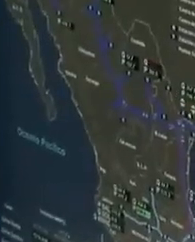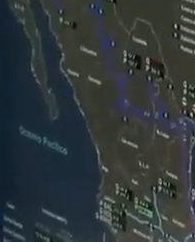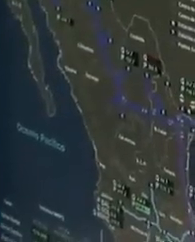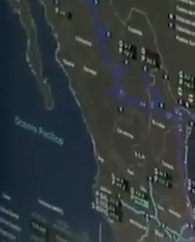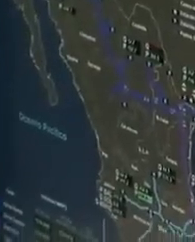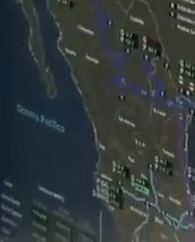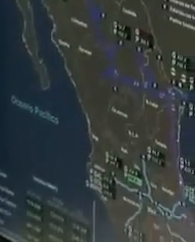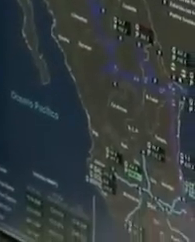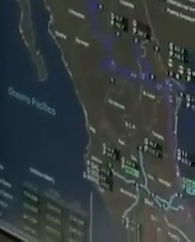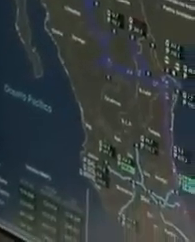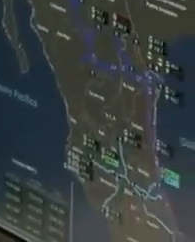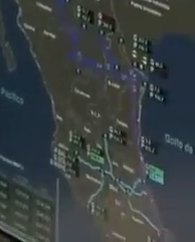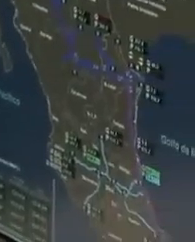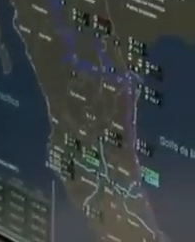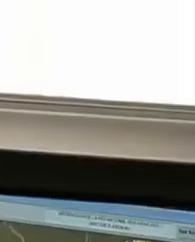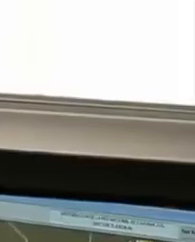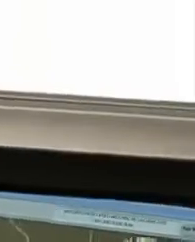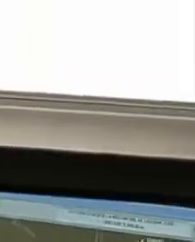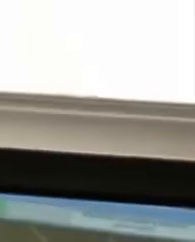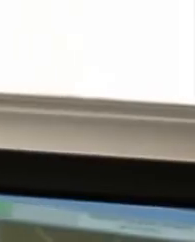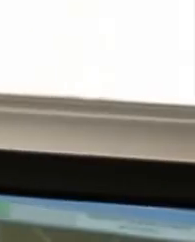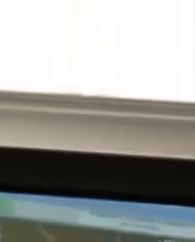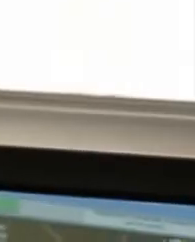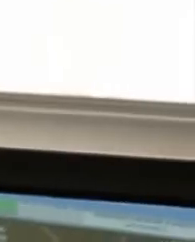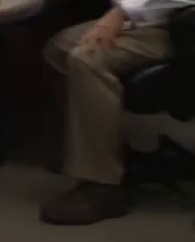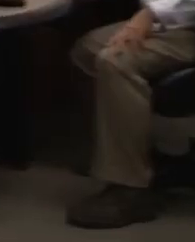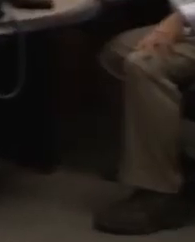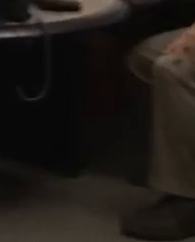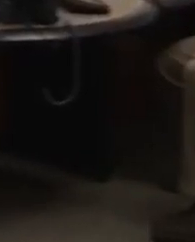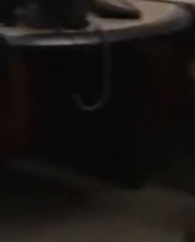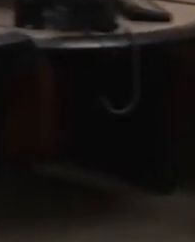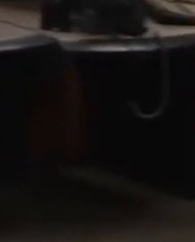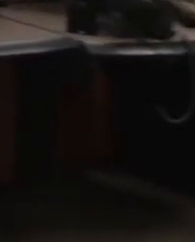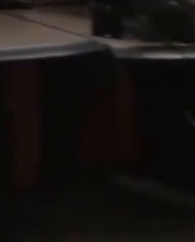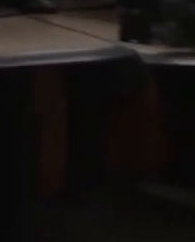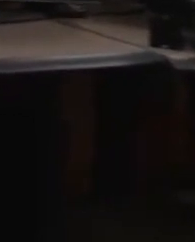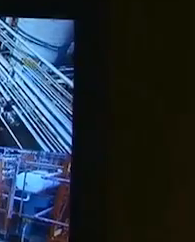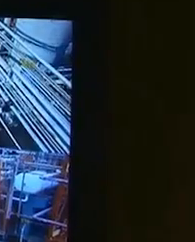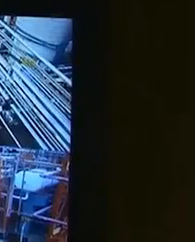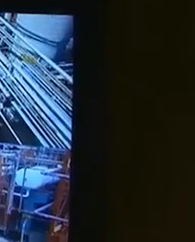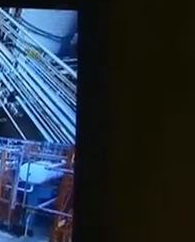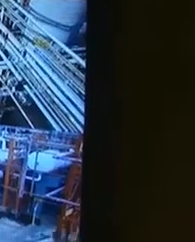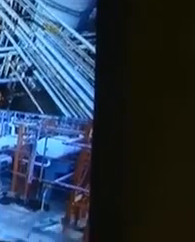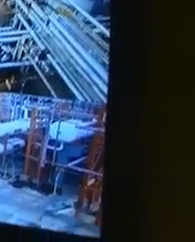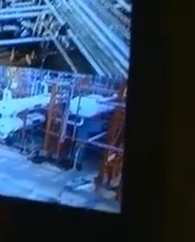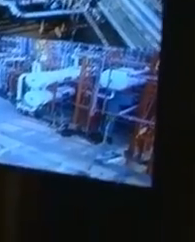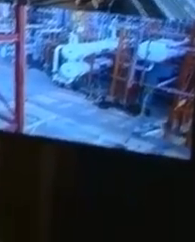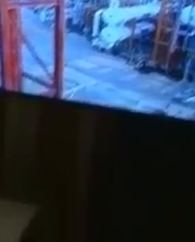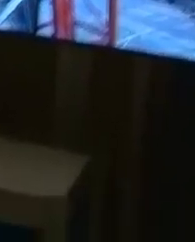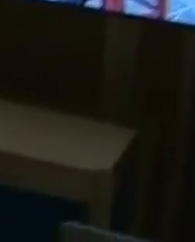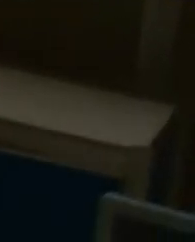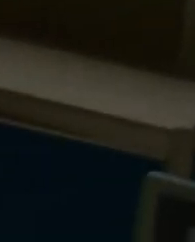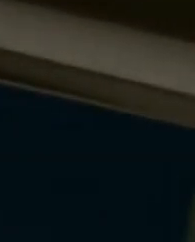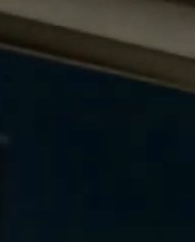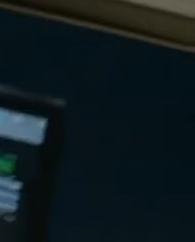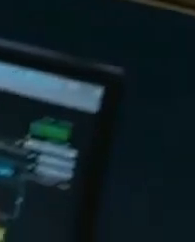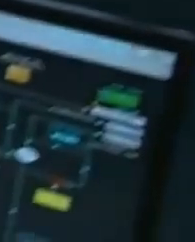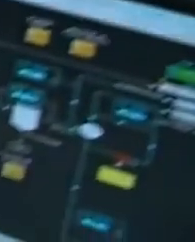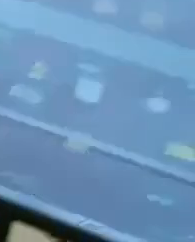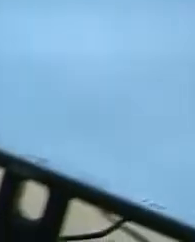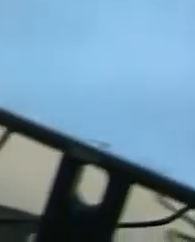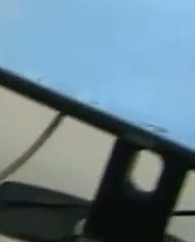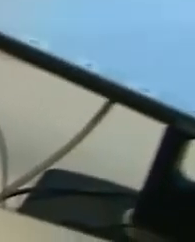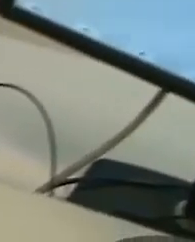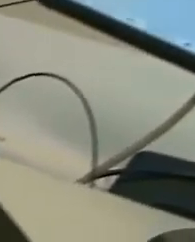rojos de 526 mil 500 millones de pesos del mismo trimestre del año anterior, según informó la compañía.